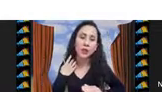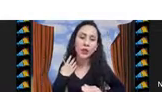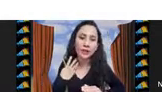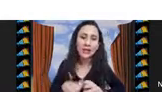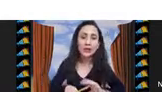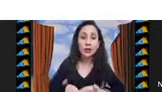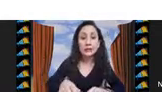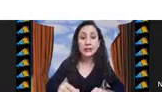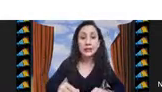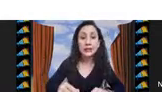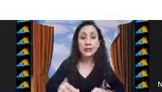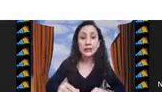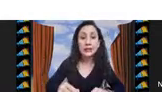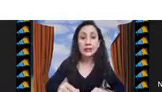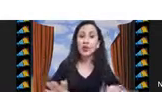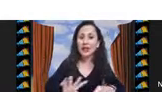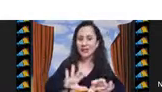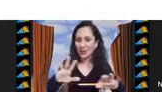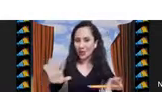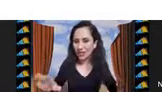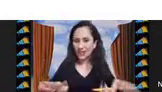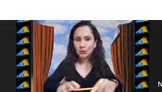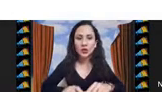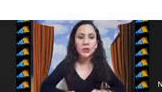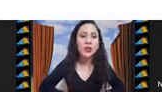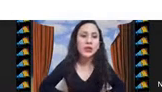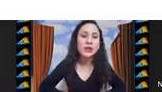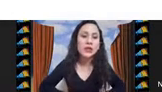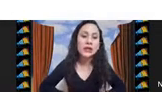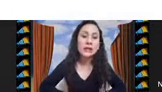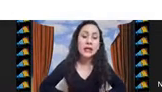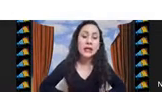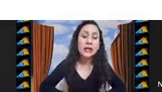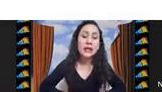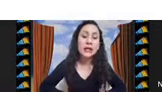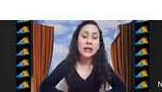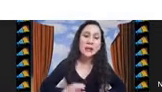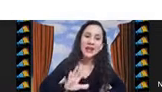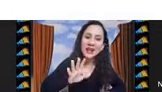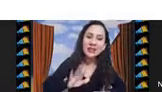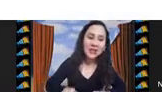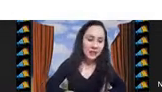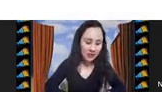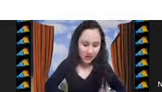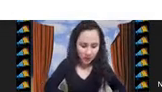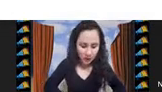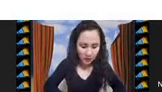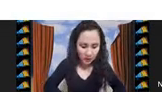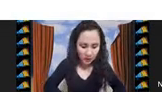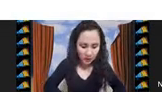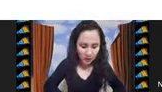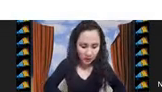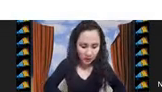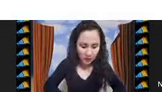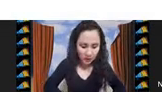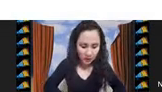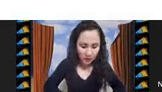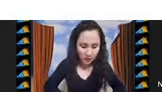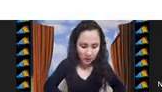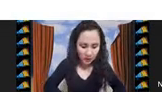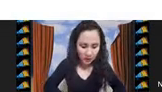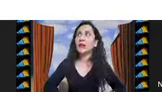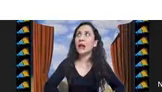uno van haciendo modificaciones, pero no generan todas las posibles soluciones. También hay estrategias que permiten,